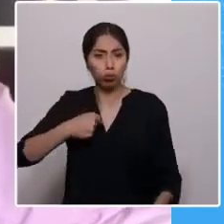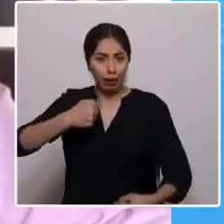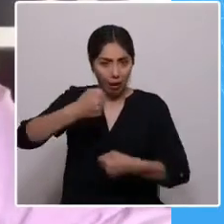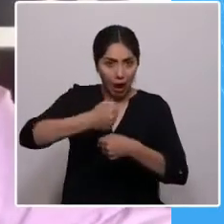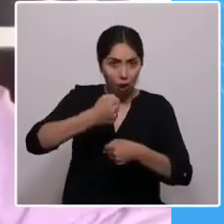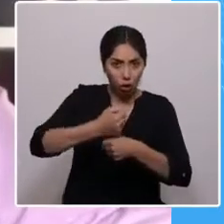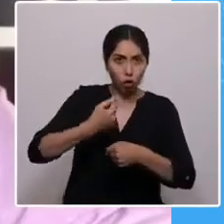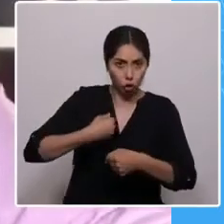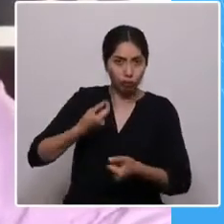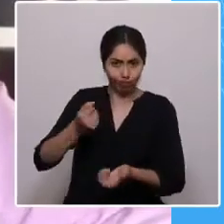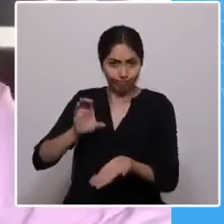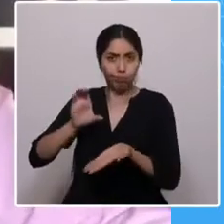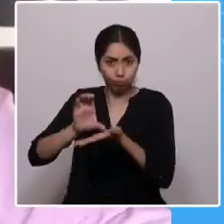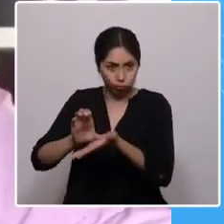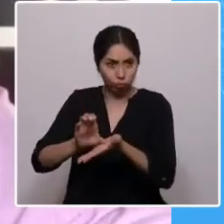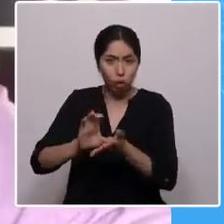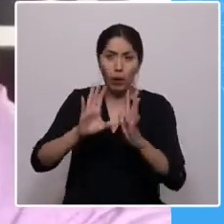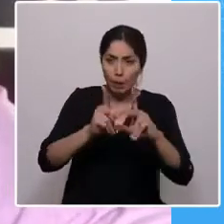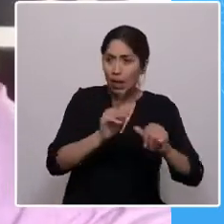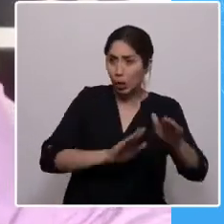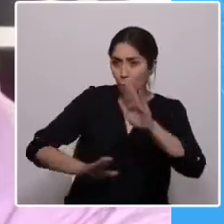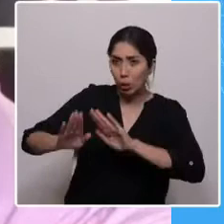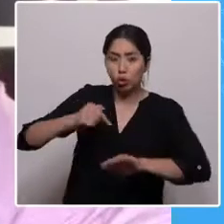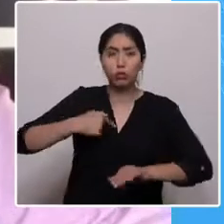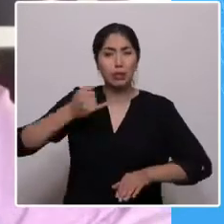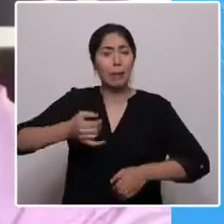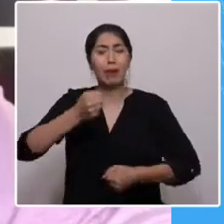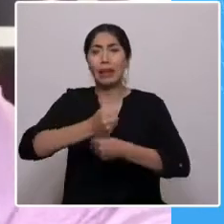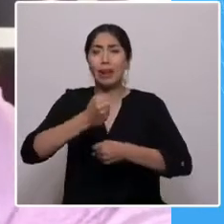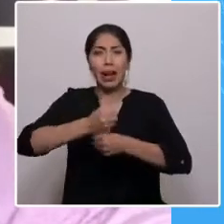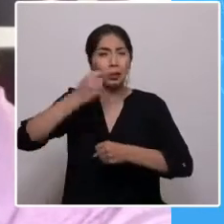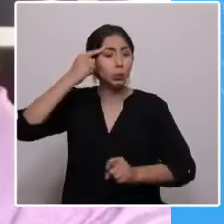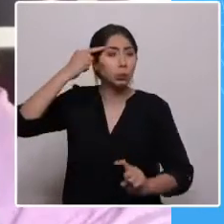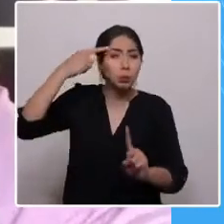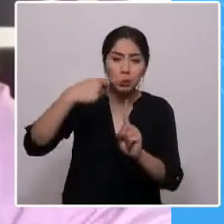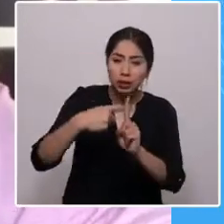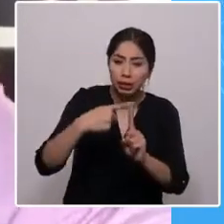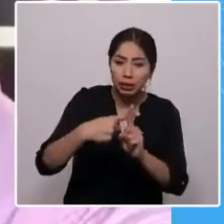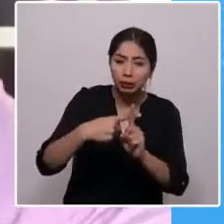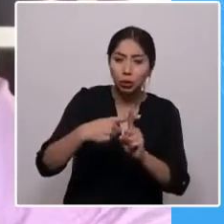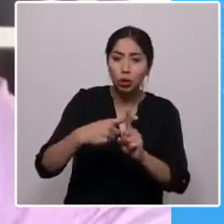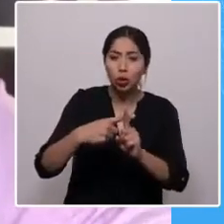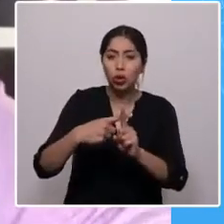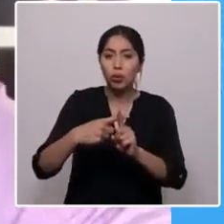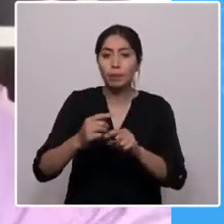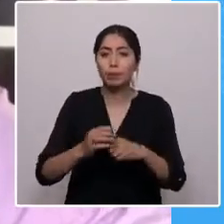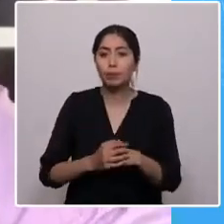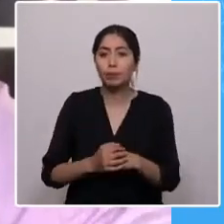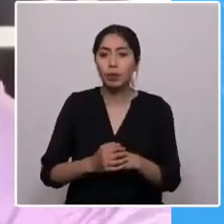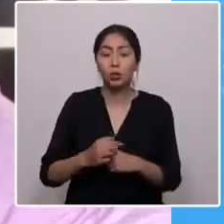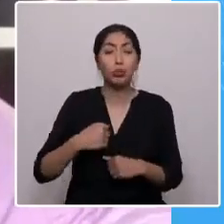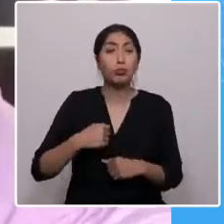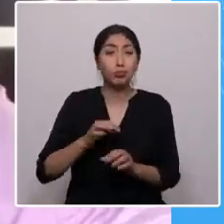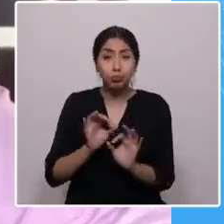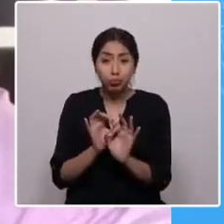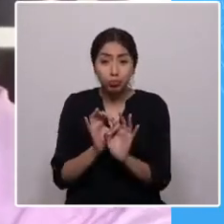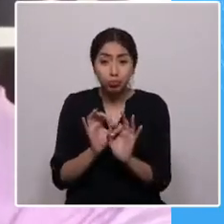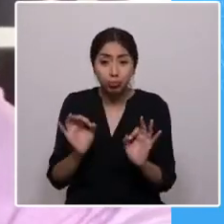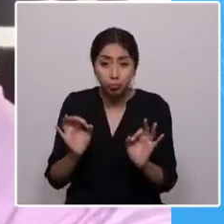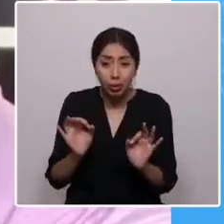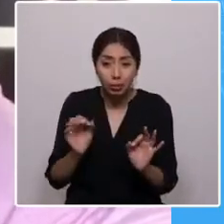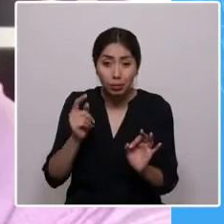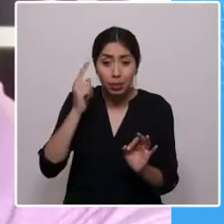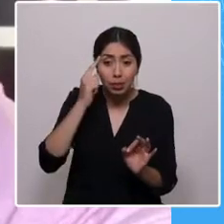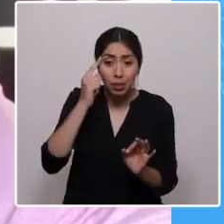Siempre trabajando, mirando el vaso medio lleno. Jamás con envío o rencor a la vida de otro. Ya que no pierdo un solo segundo en desear la vida de lo que los donos